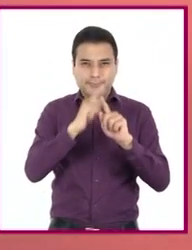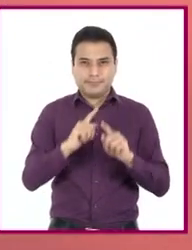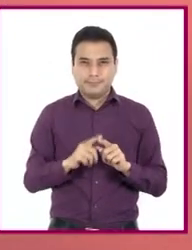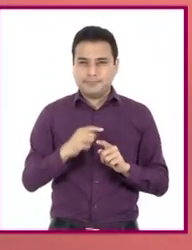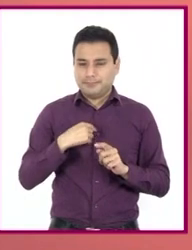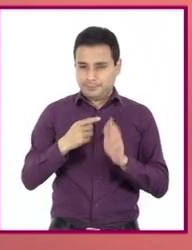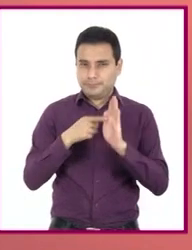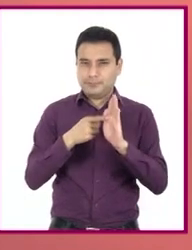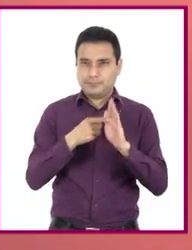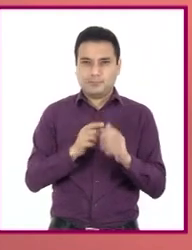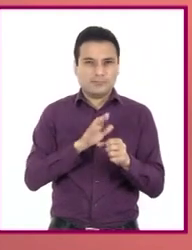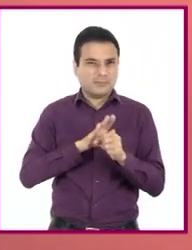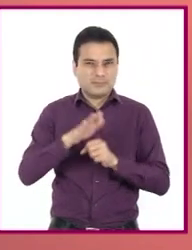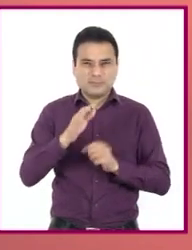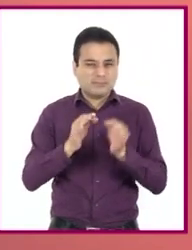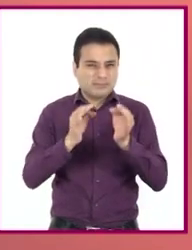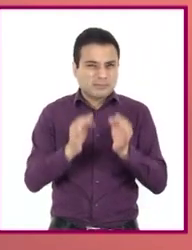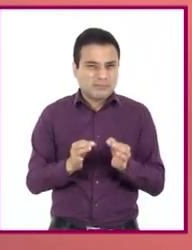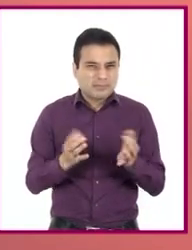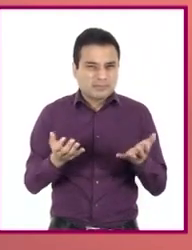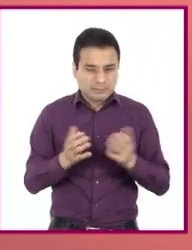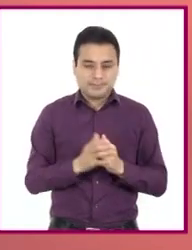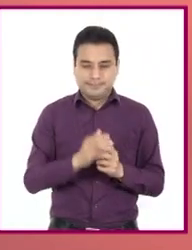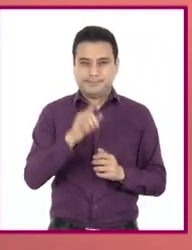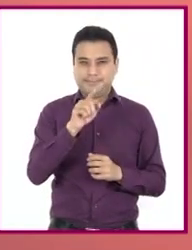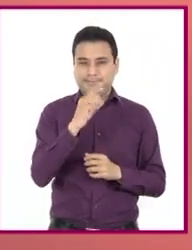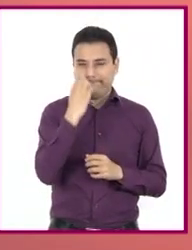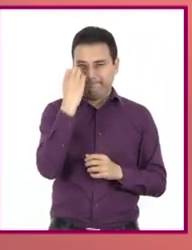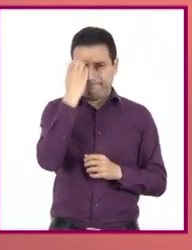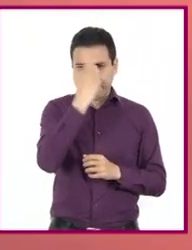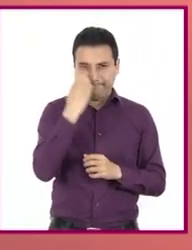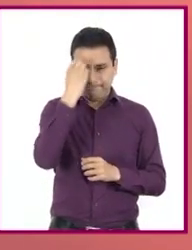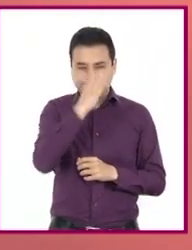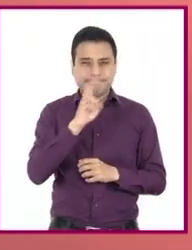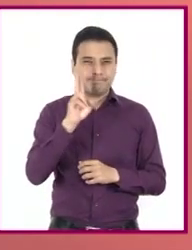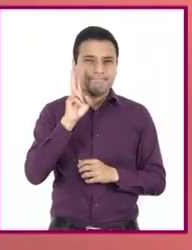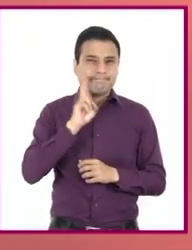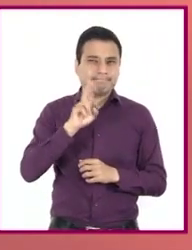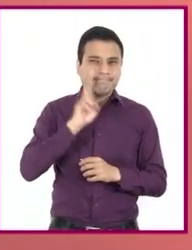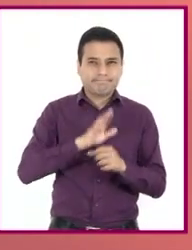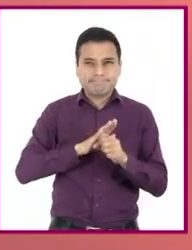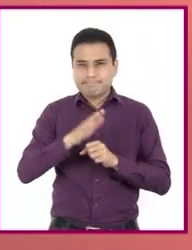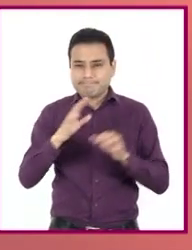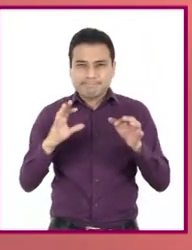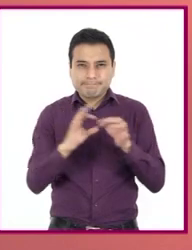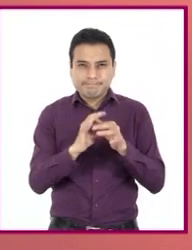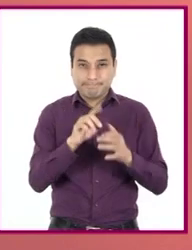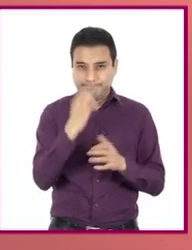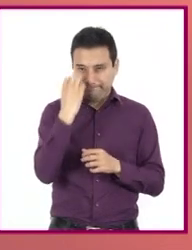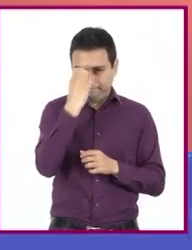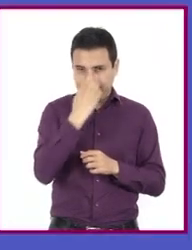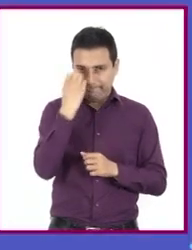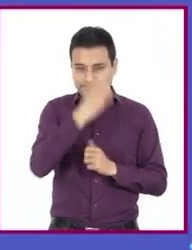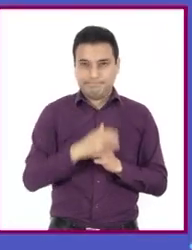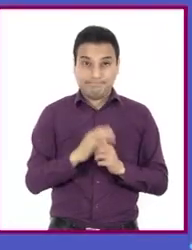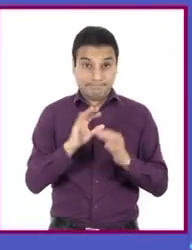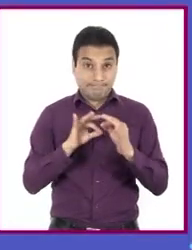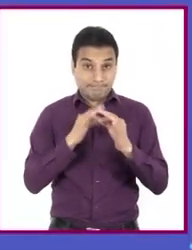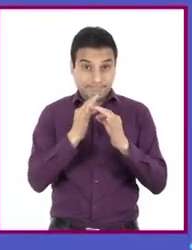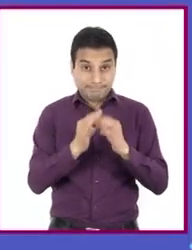cuál es de cuál. El reto será identificar a qué material pertenece cada uno. ¿Listas y listos?